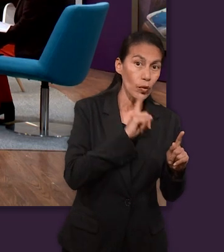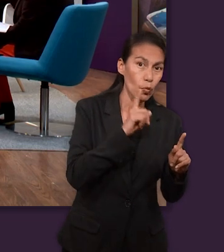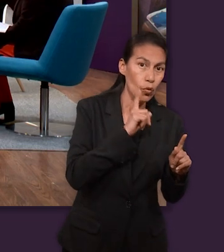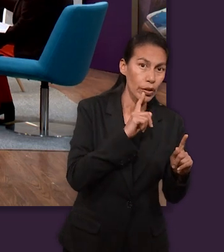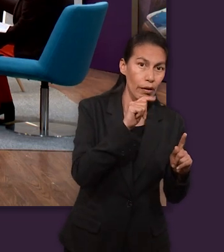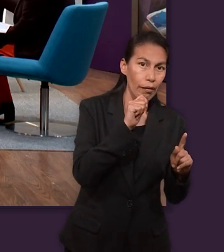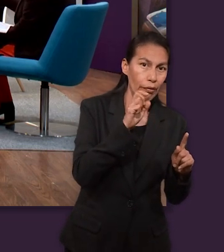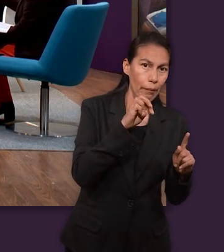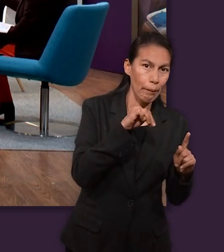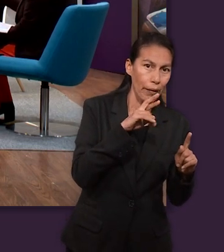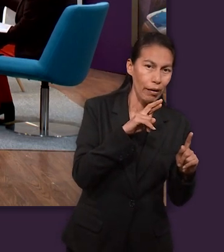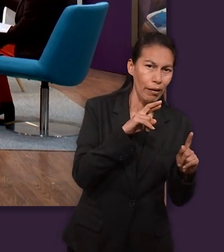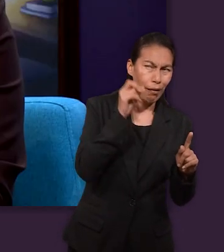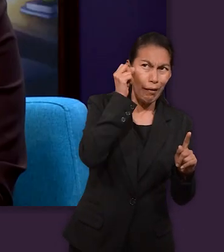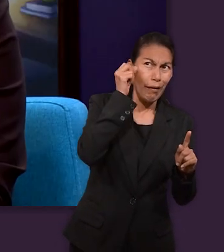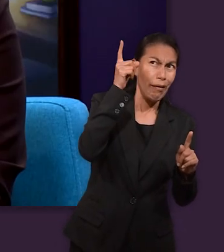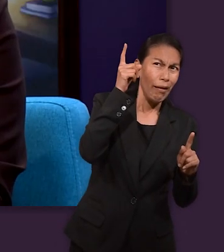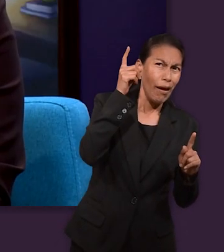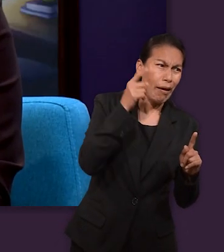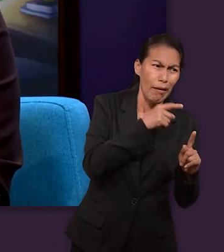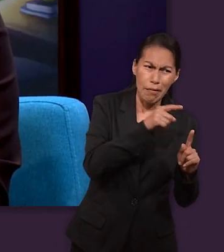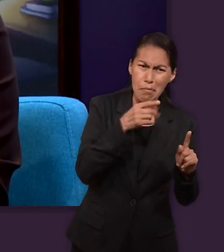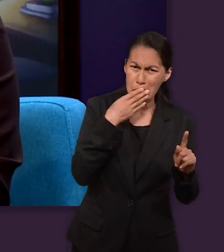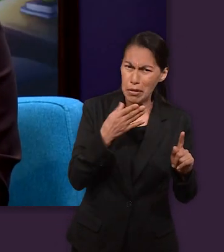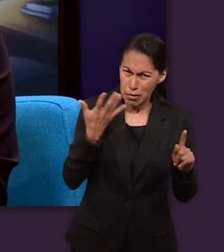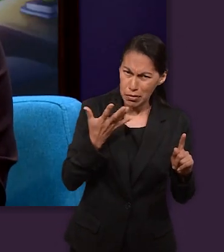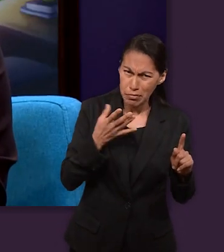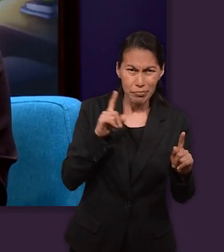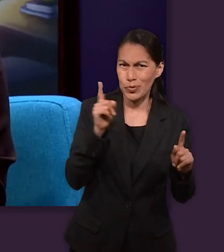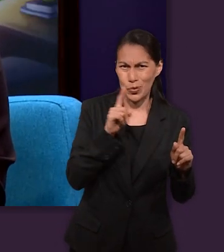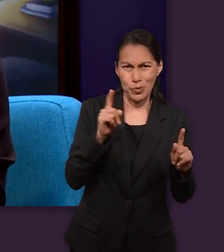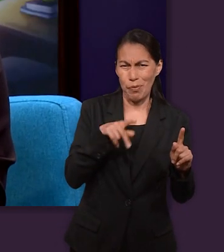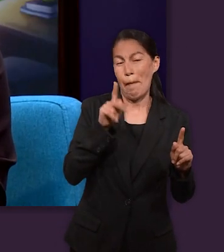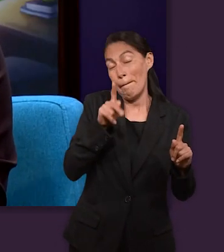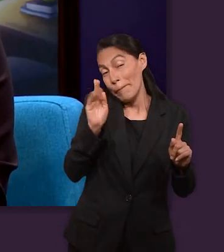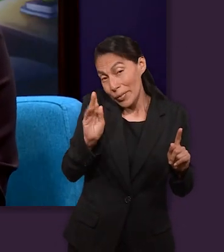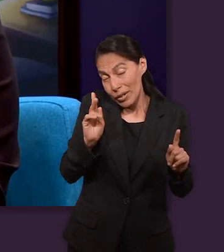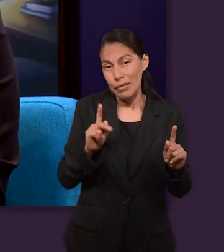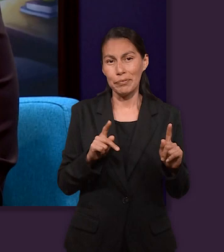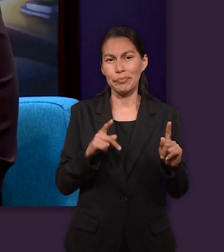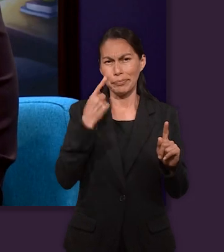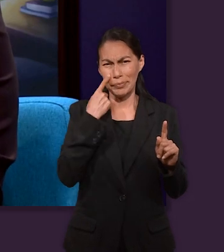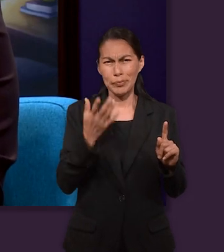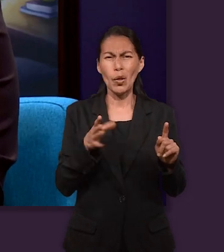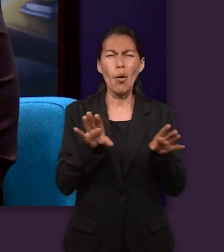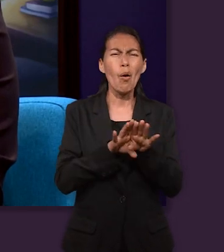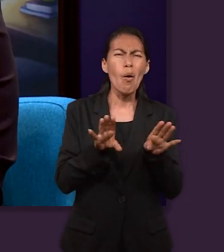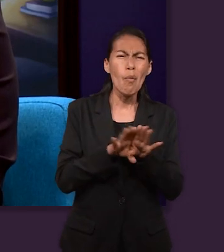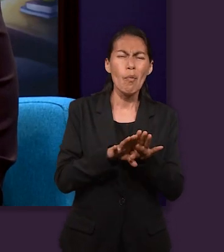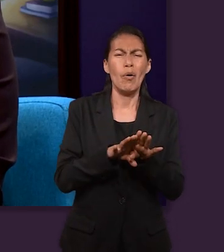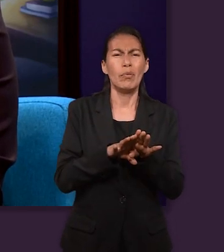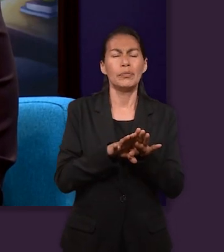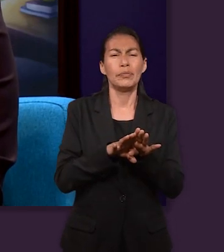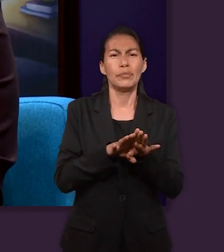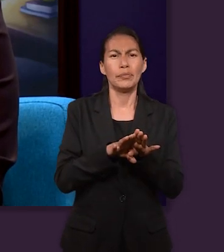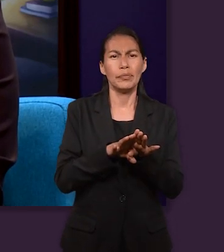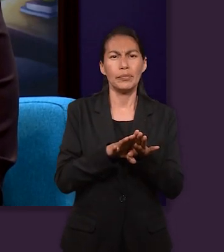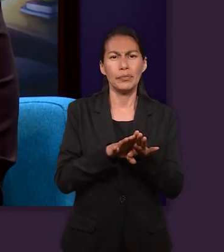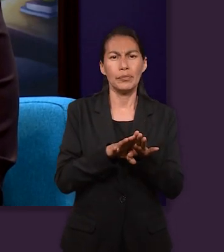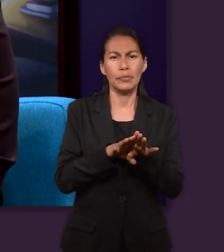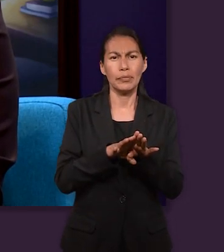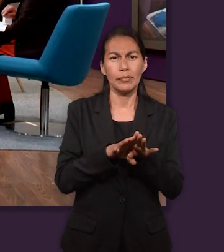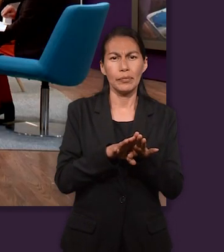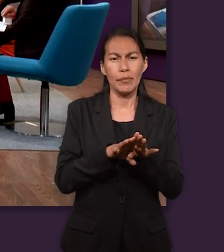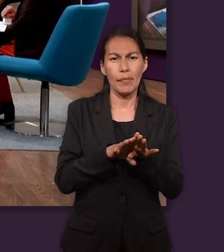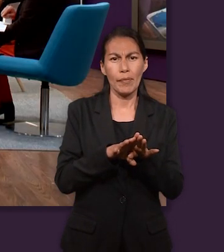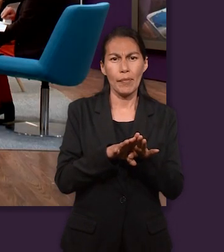echa mano de una estrategia quizá no bien vista. Sin embargo, vemos en el relato,